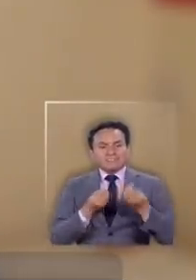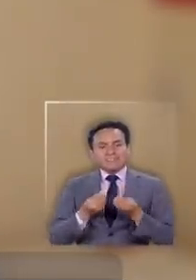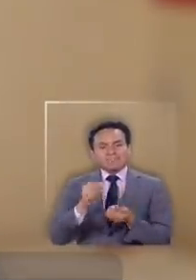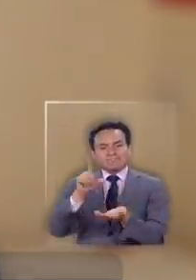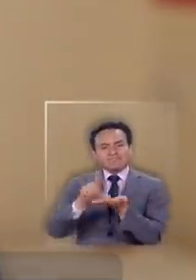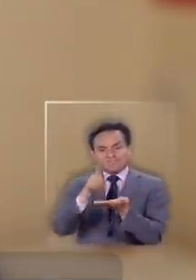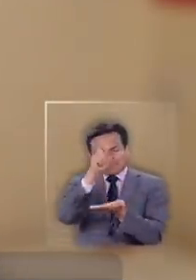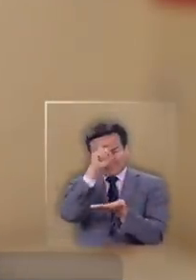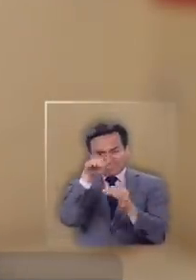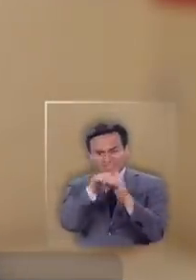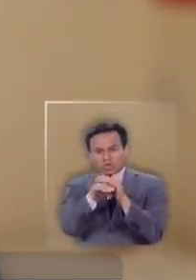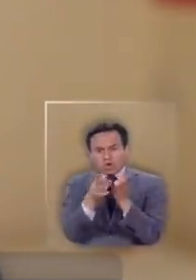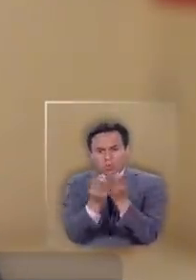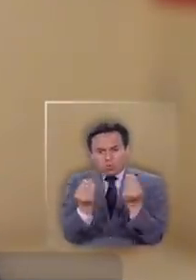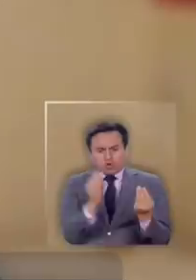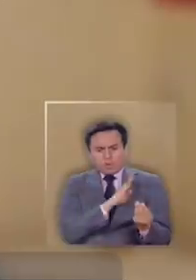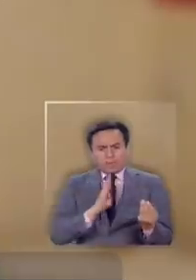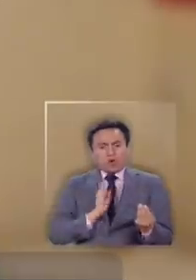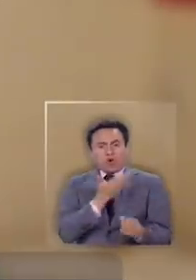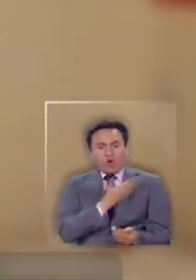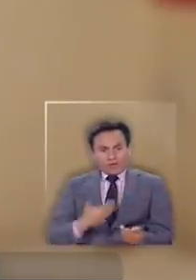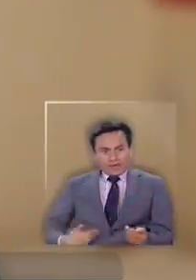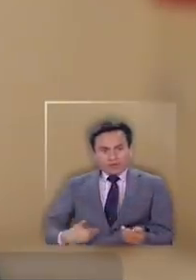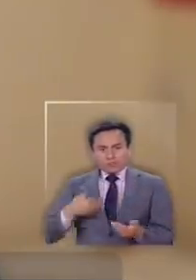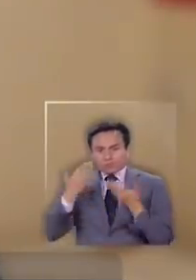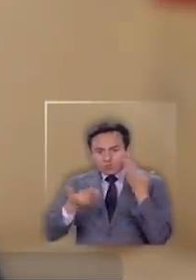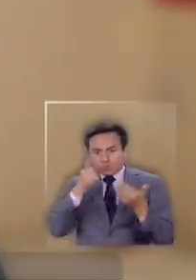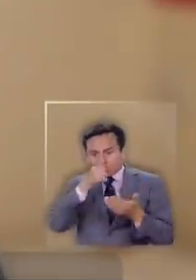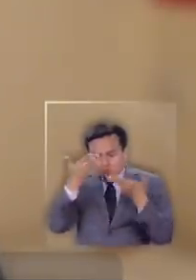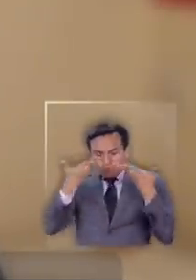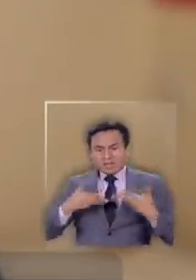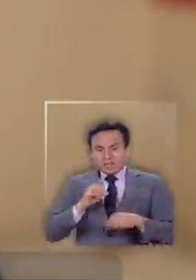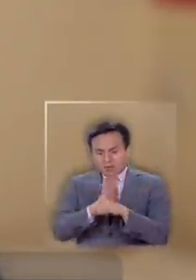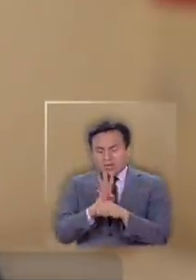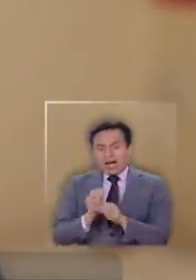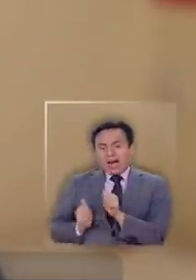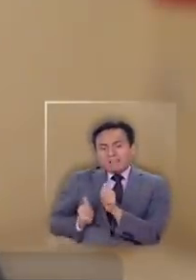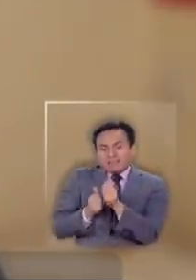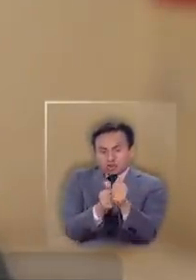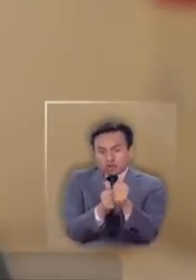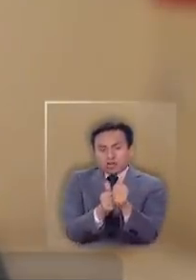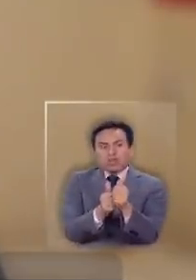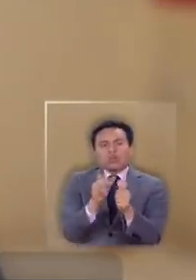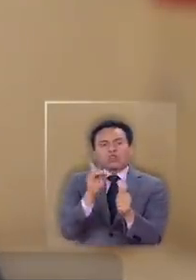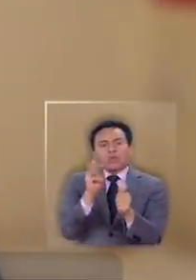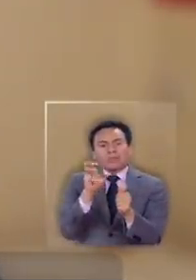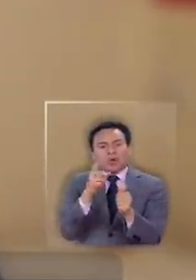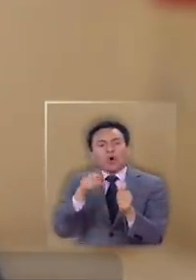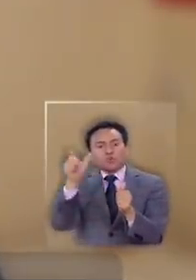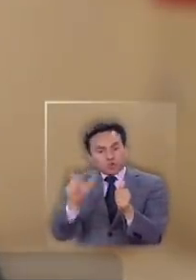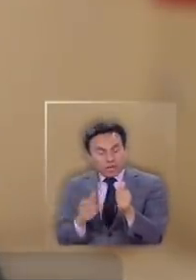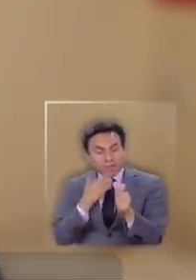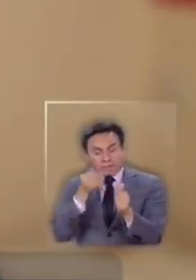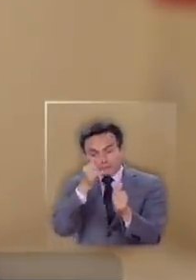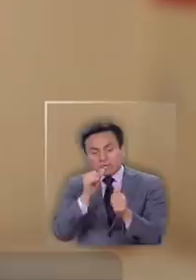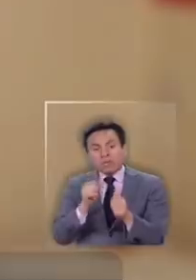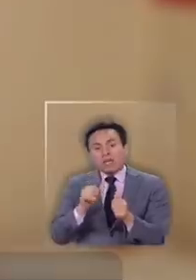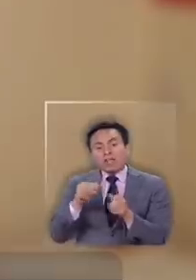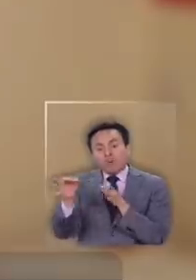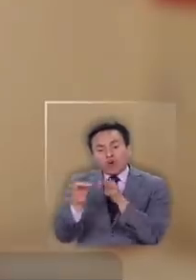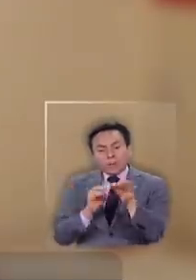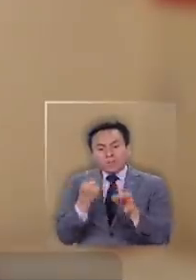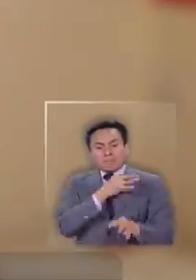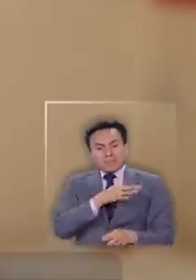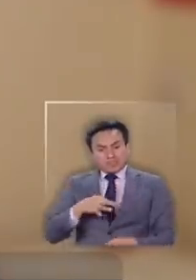Downstreet, porque hay muchos miembros del gobierno que están contaminados, el propio asesor directo, Dominic Cummings, pero además la novia del primer